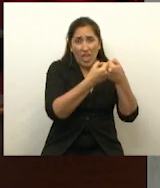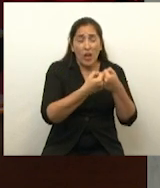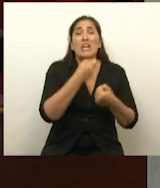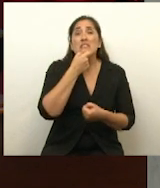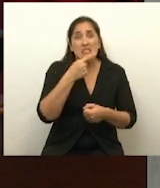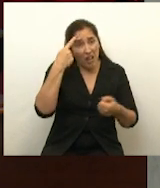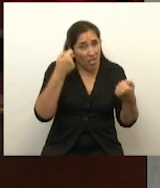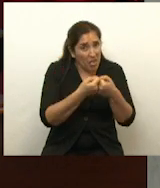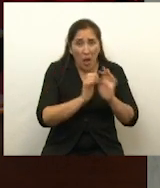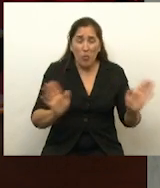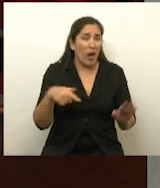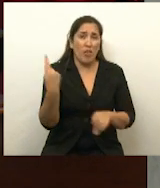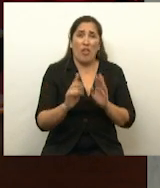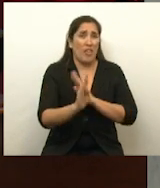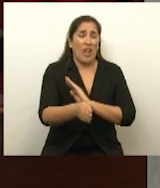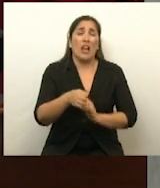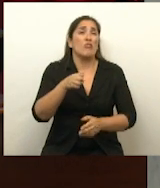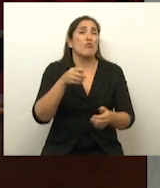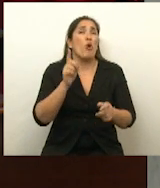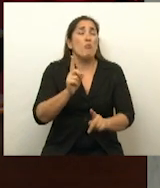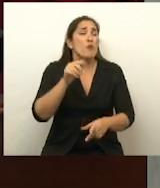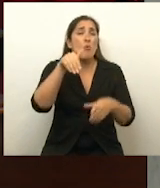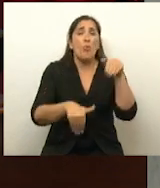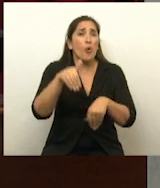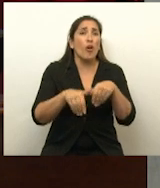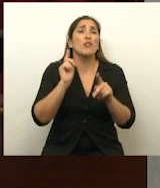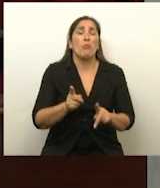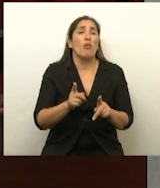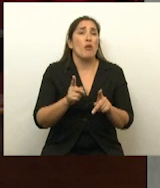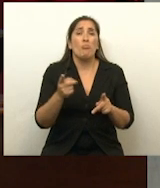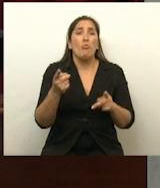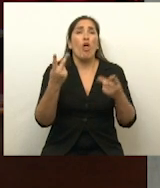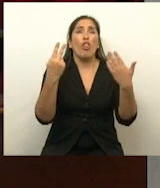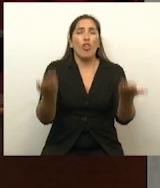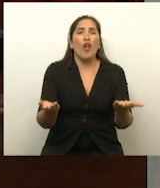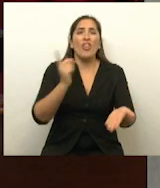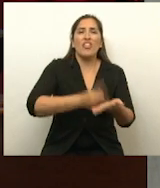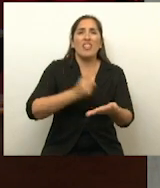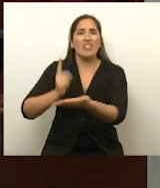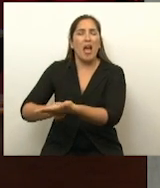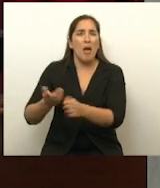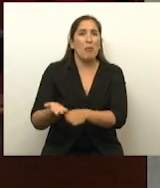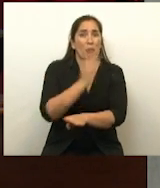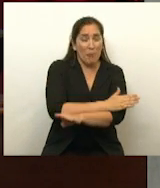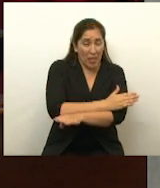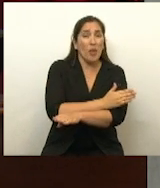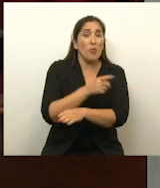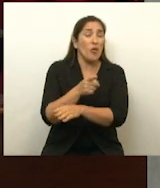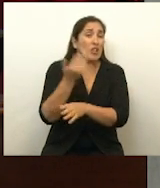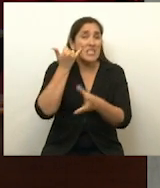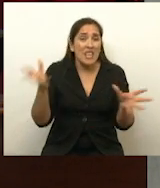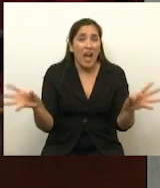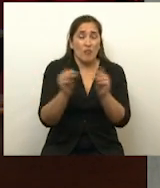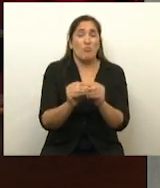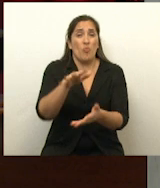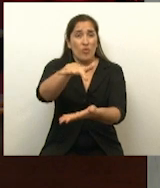acuerdo en que votemos el texto consensuado, que ha sido la unión de los dos dictámenes previos. Acá está en Secretaría. De acuerdo